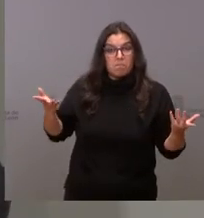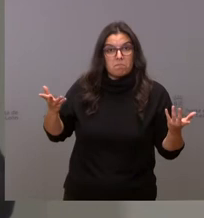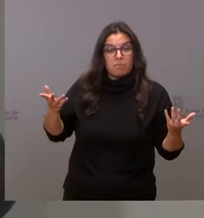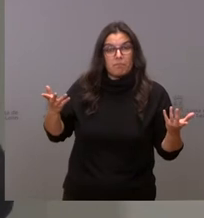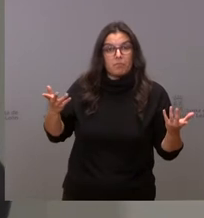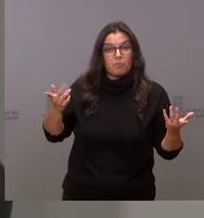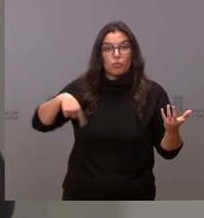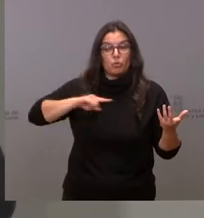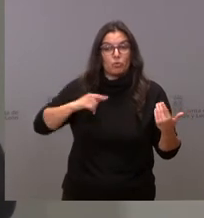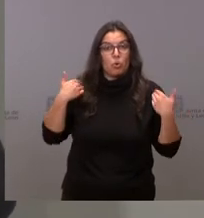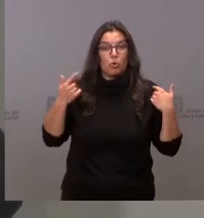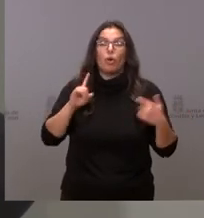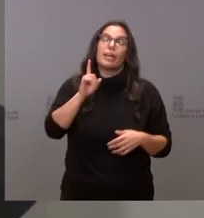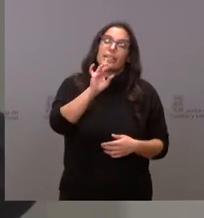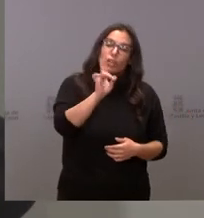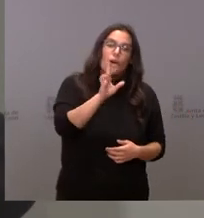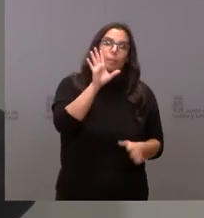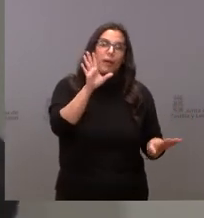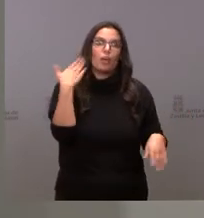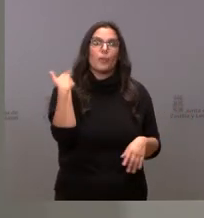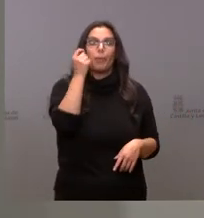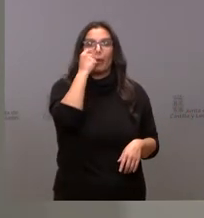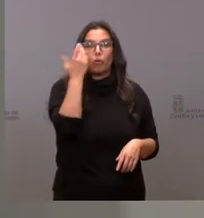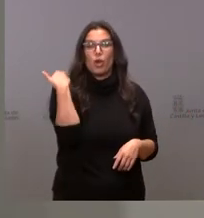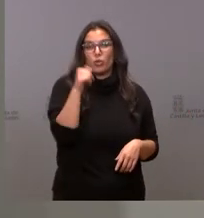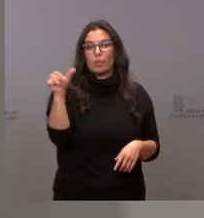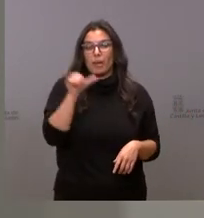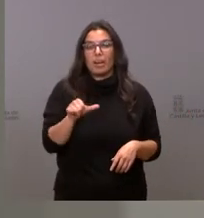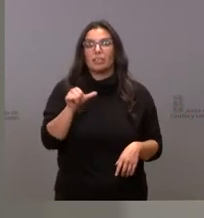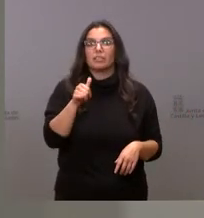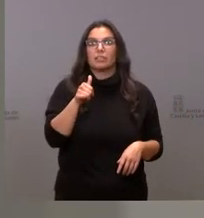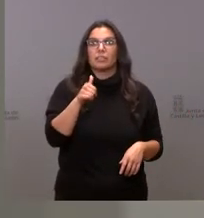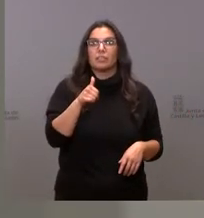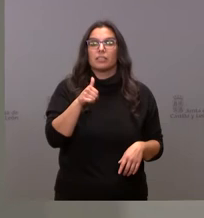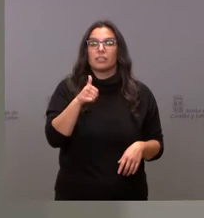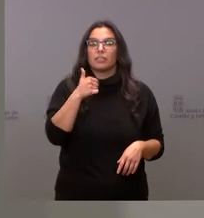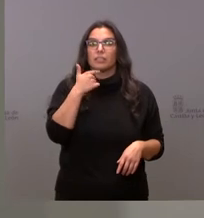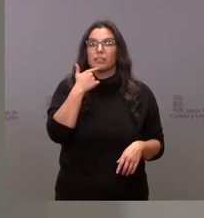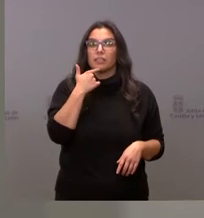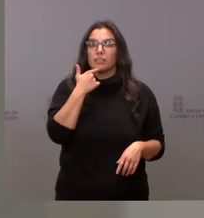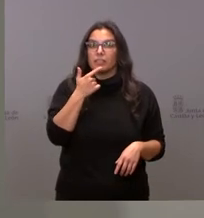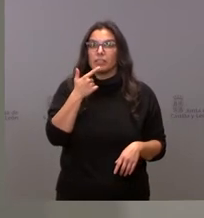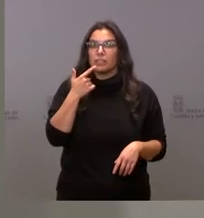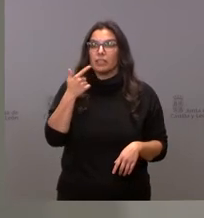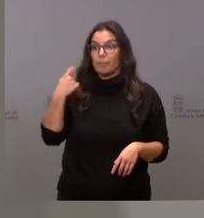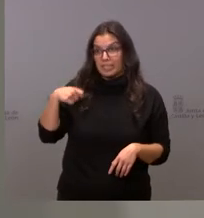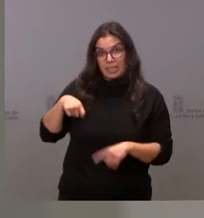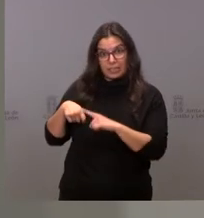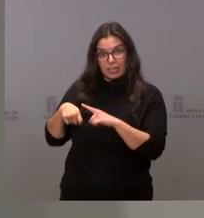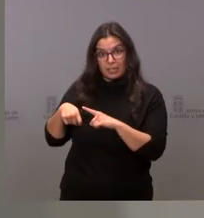esa competencia si bueno pero Mañueco hizo unas declaraciones hace unas semanas rechazando la ley de vivienda si